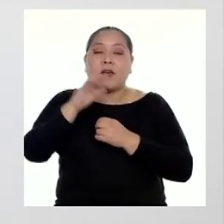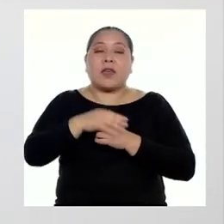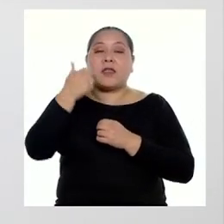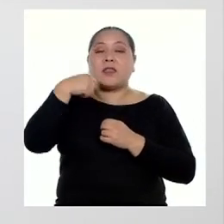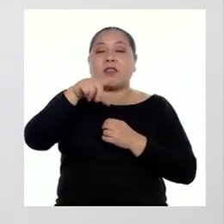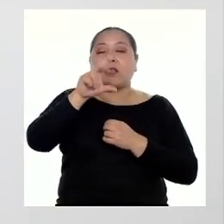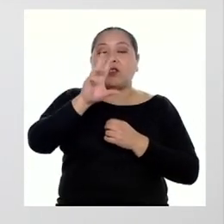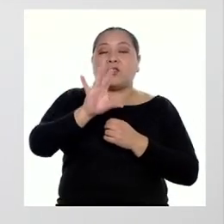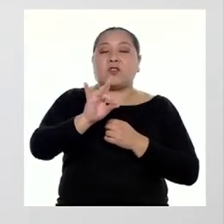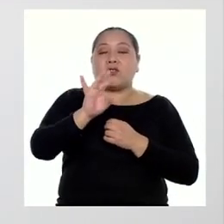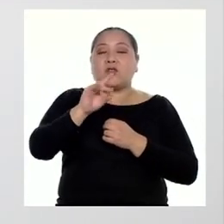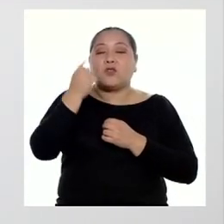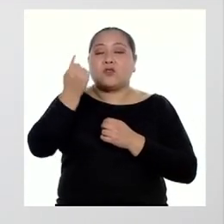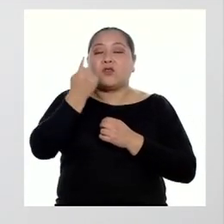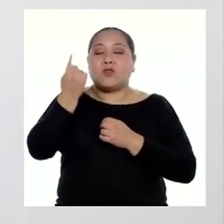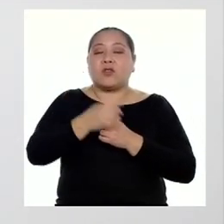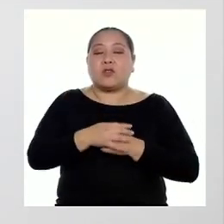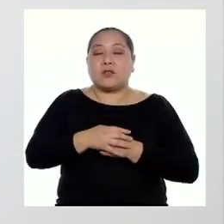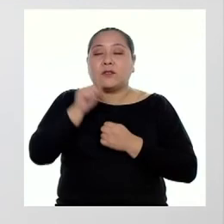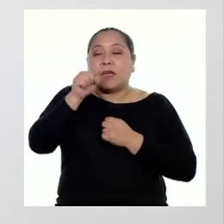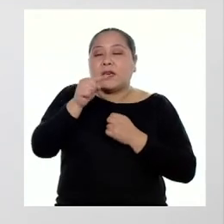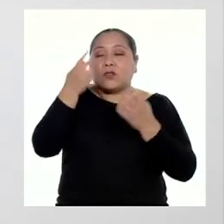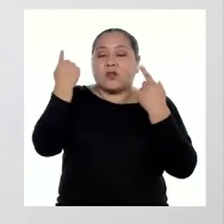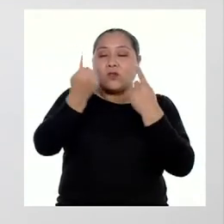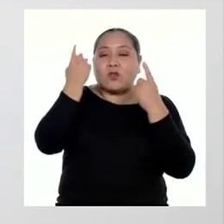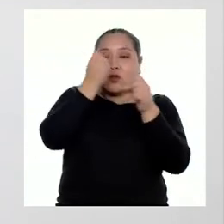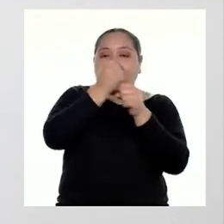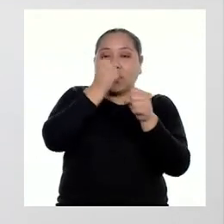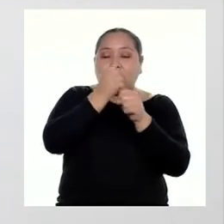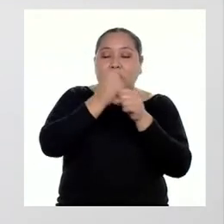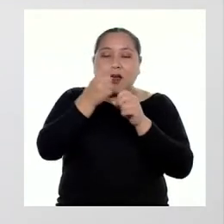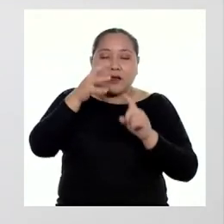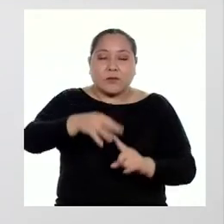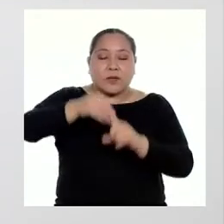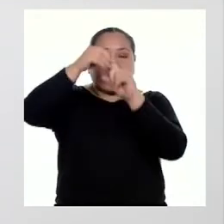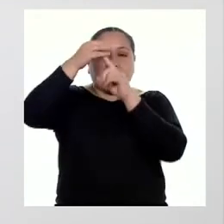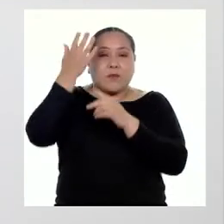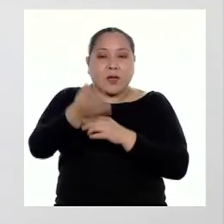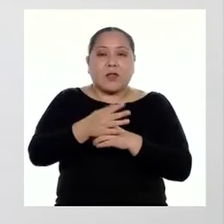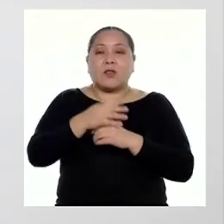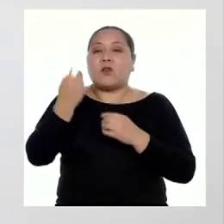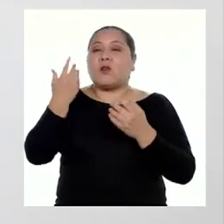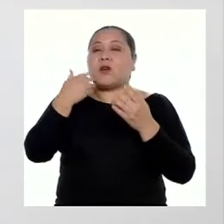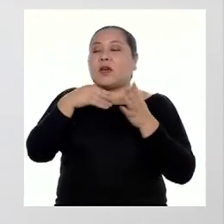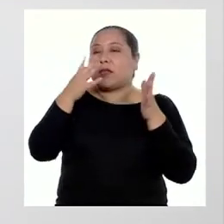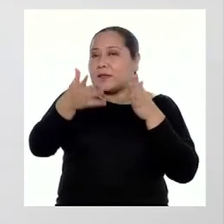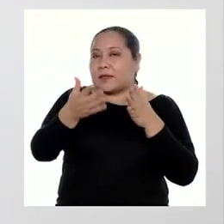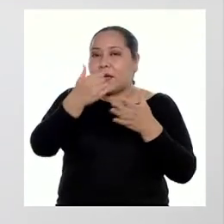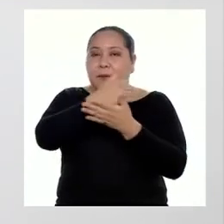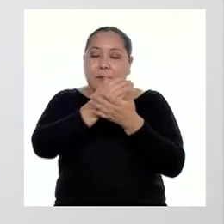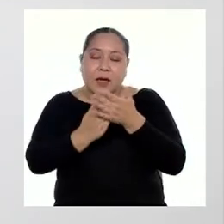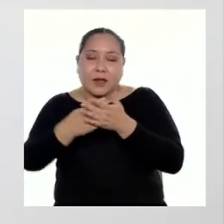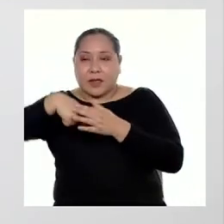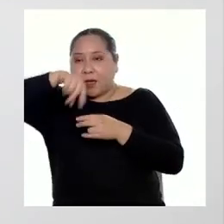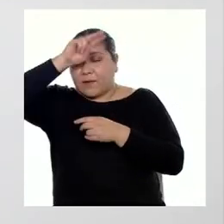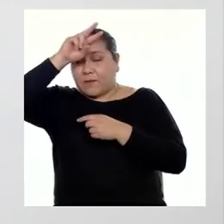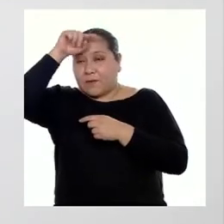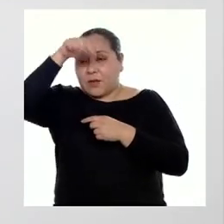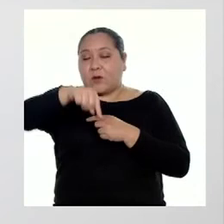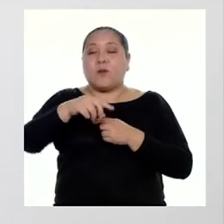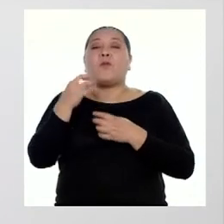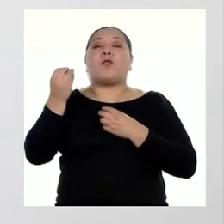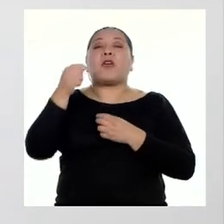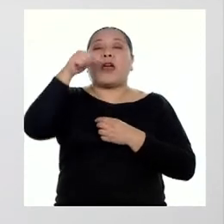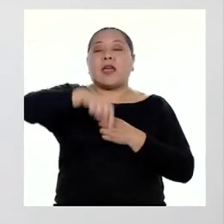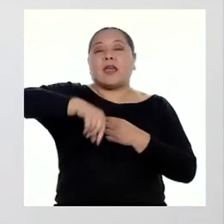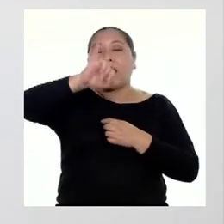soles. Ten en cuenta que esto funciona especialmente dentro del caso peruano, ya que aquí el